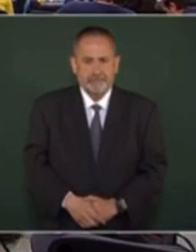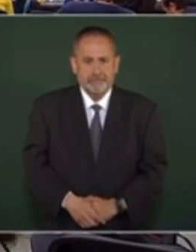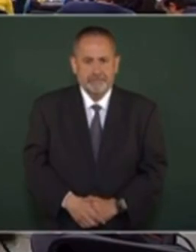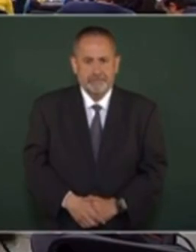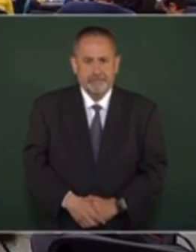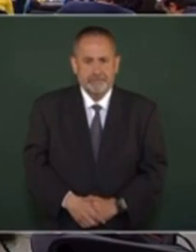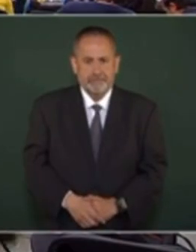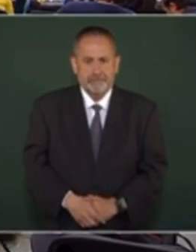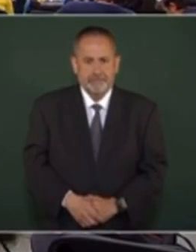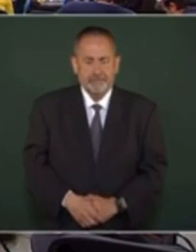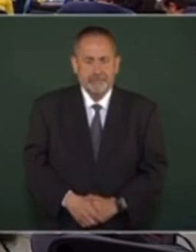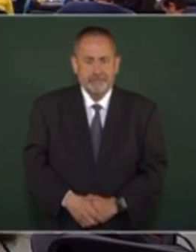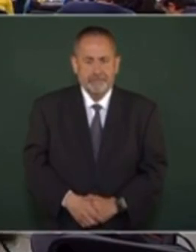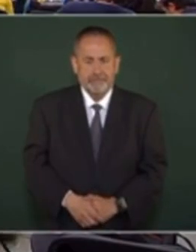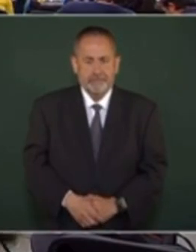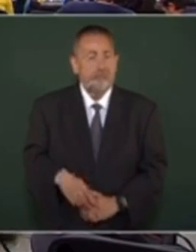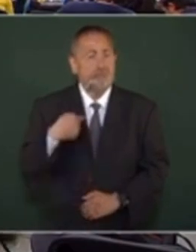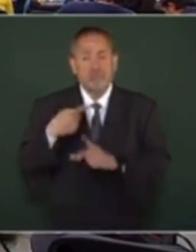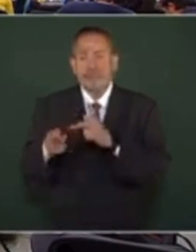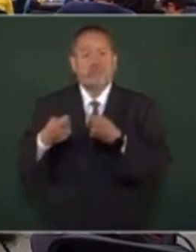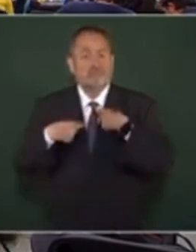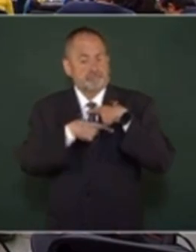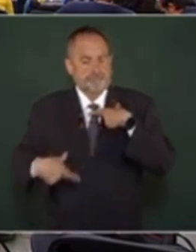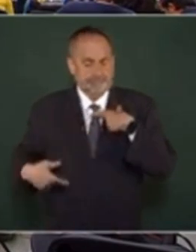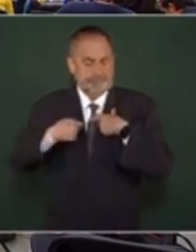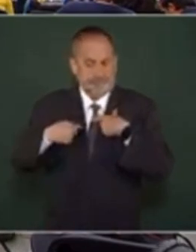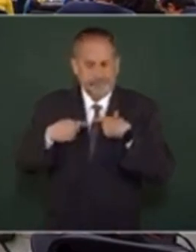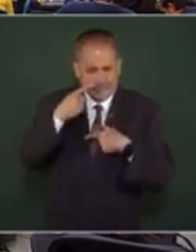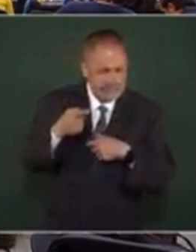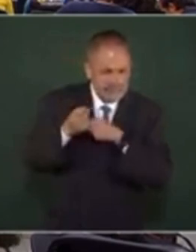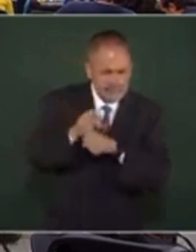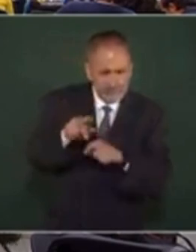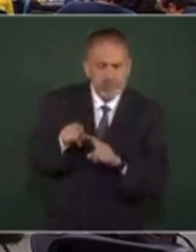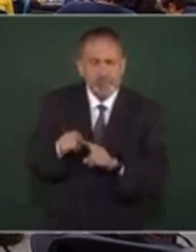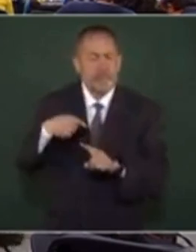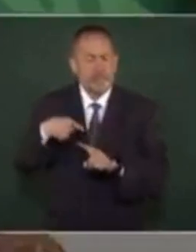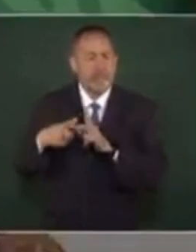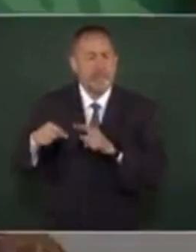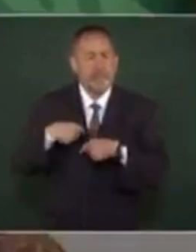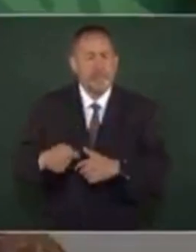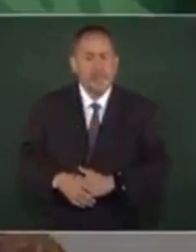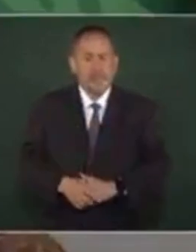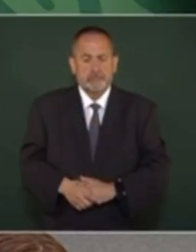O sea, desde que tomo posición, creo que es aquí, ¿no? ¿18? ¿Aquí?